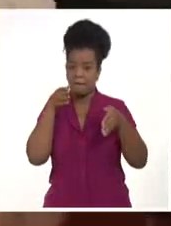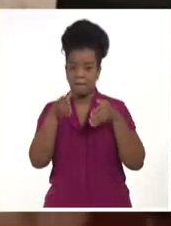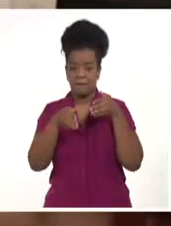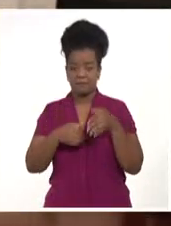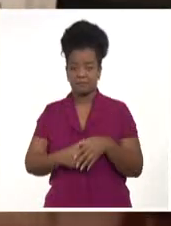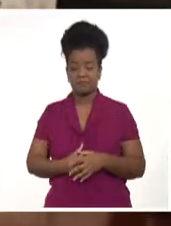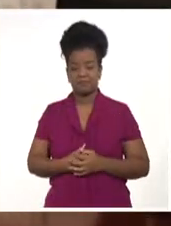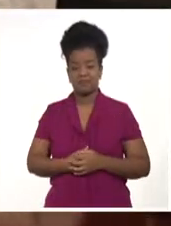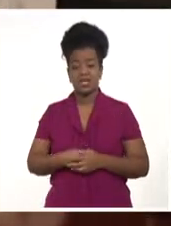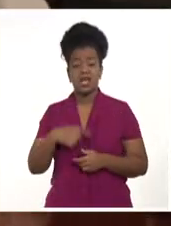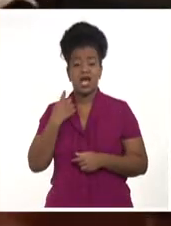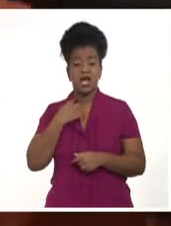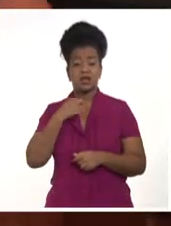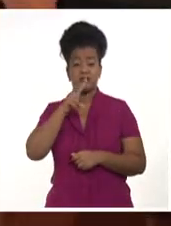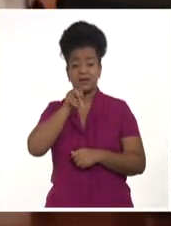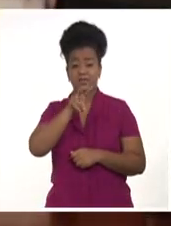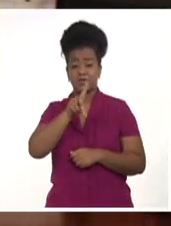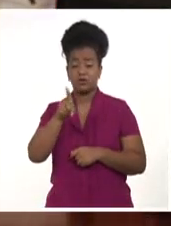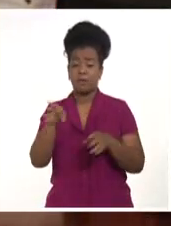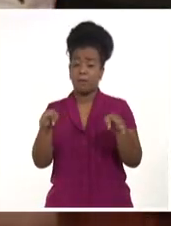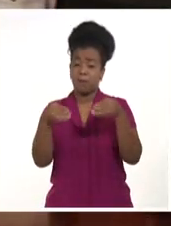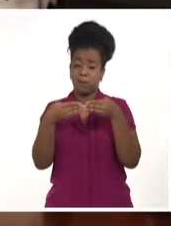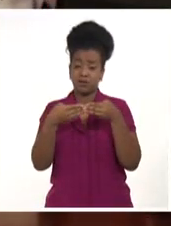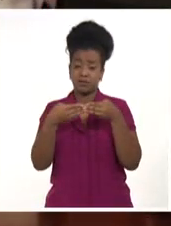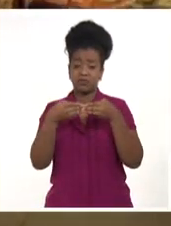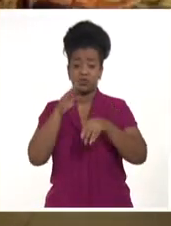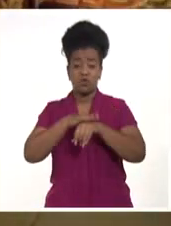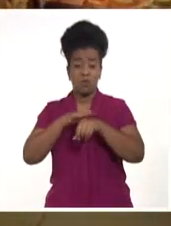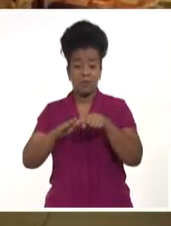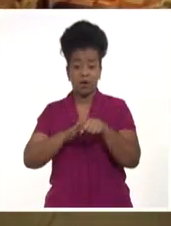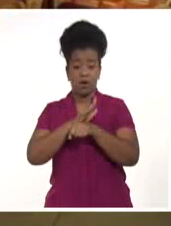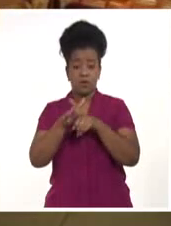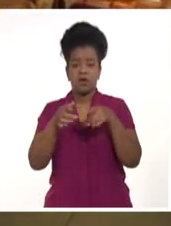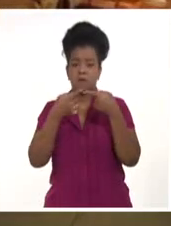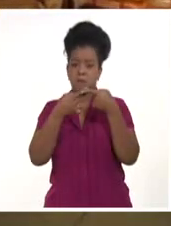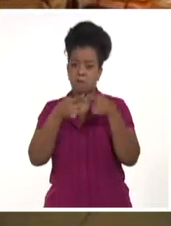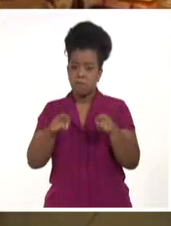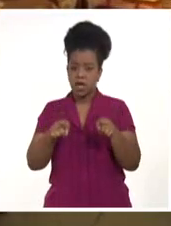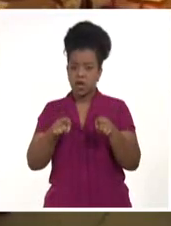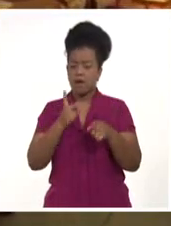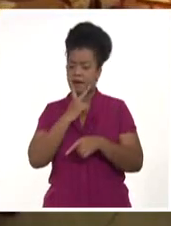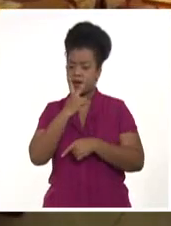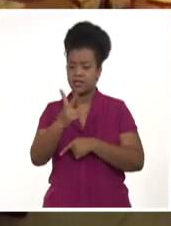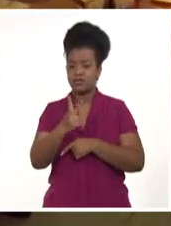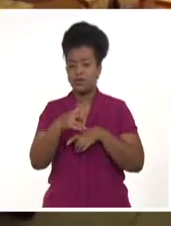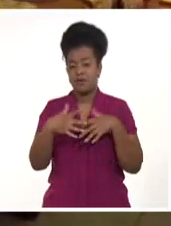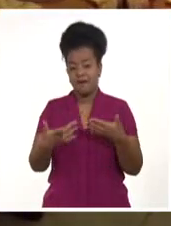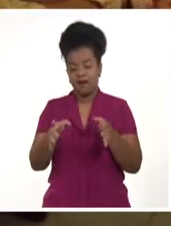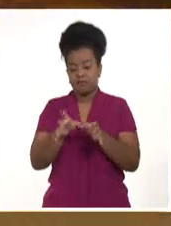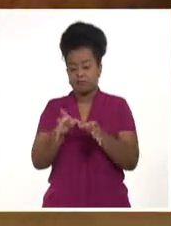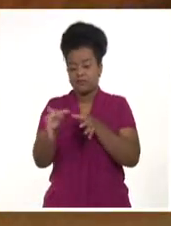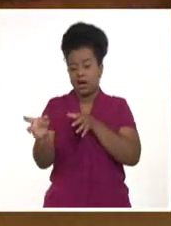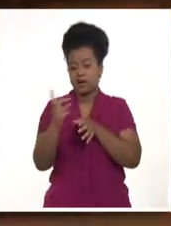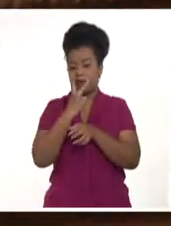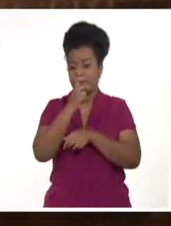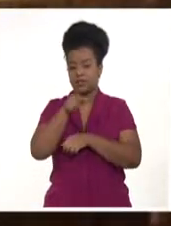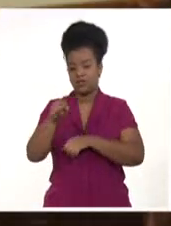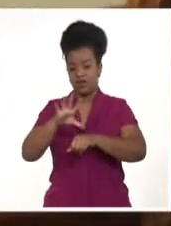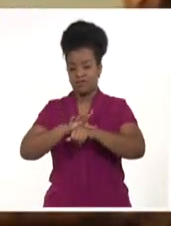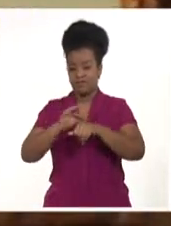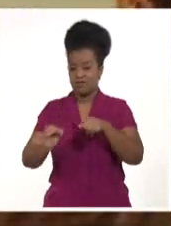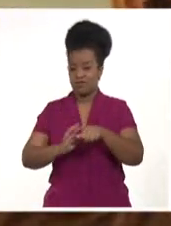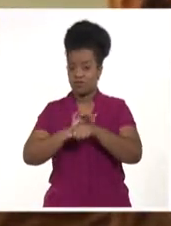Aunque el 2021 fue un año difícil, su prestación como centro de aislamiento en el combate a la COVID-19 demostró la